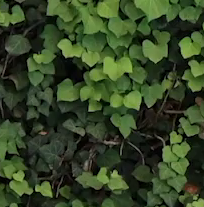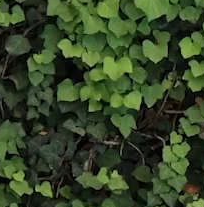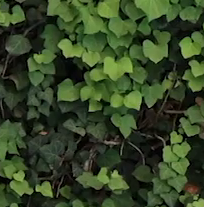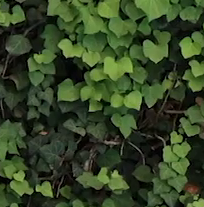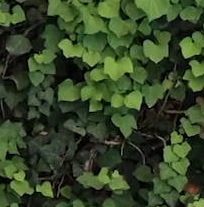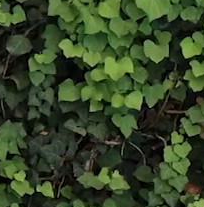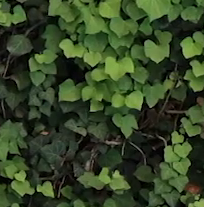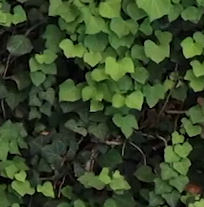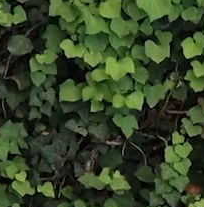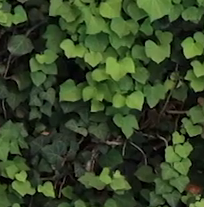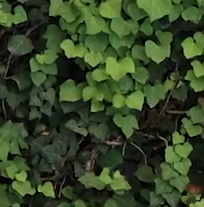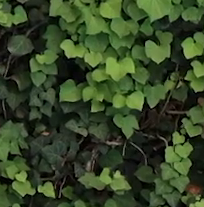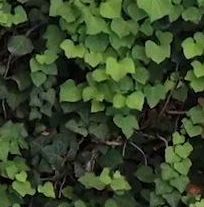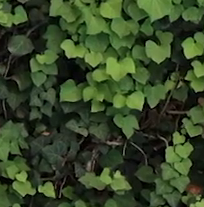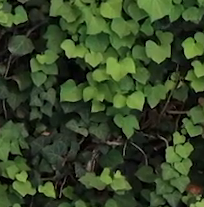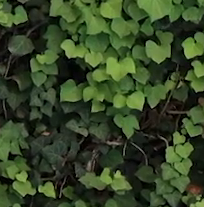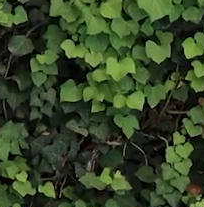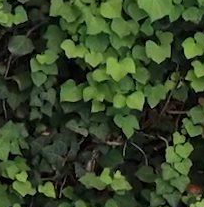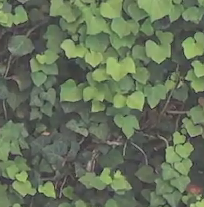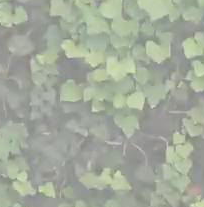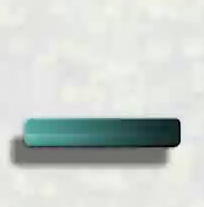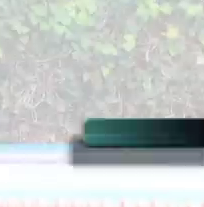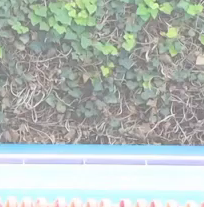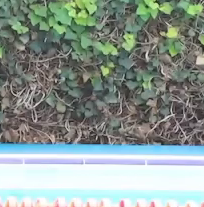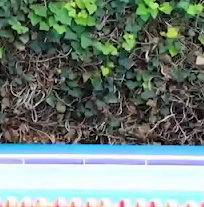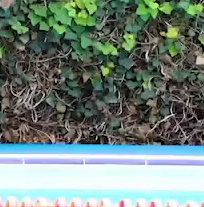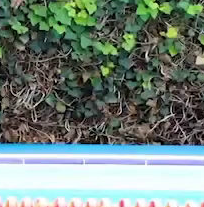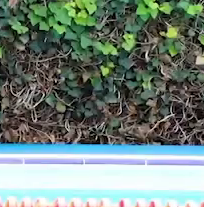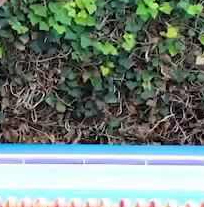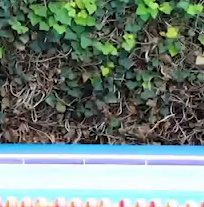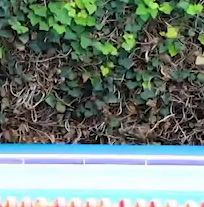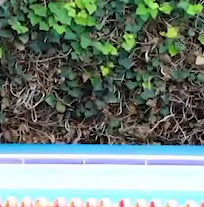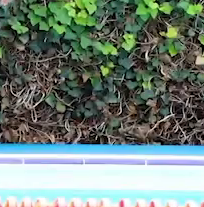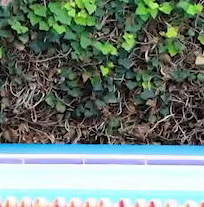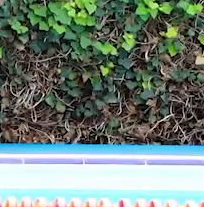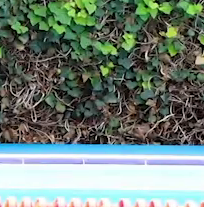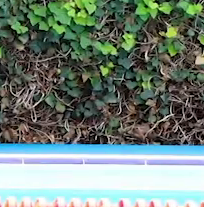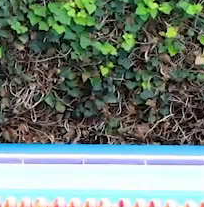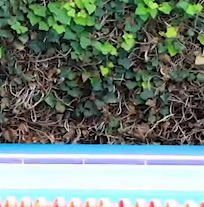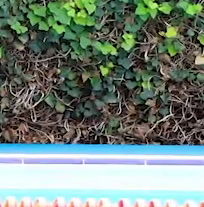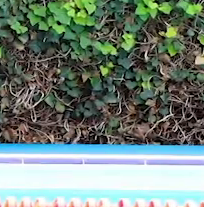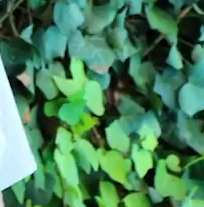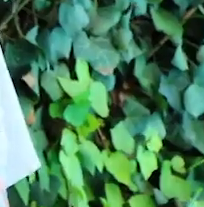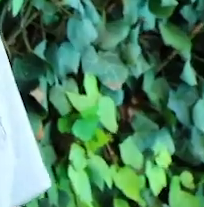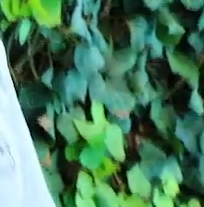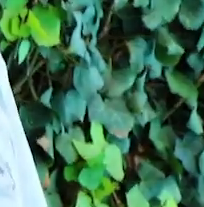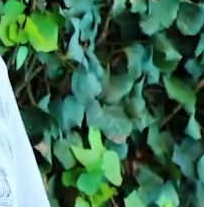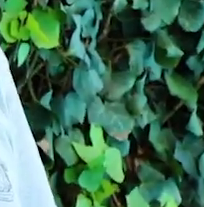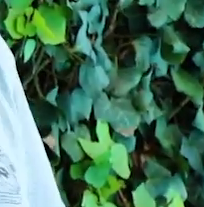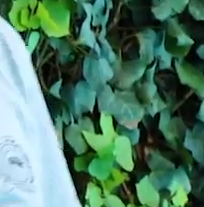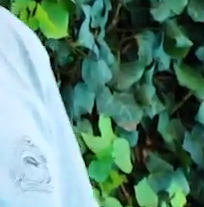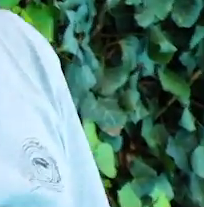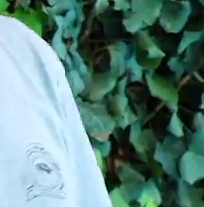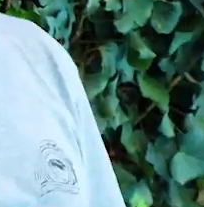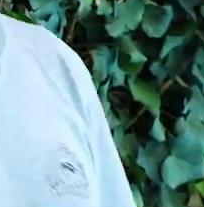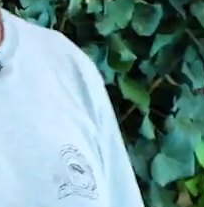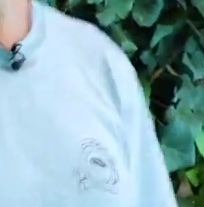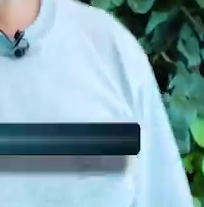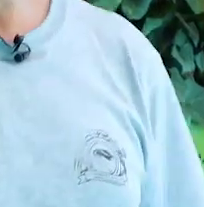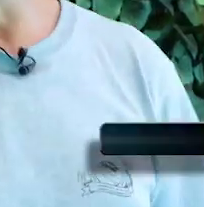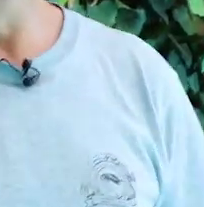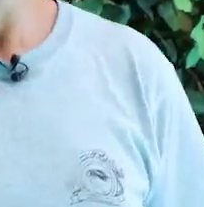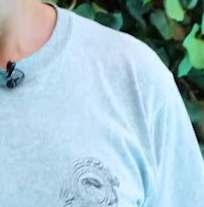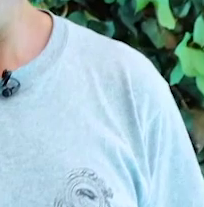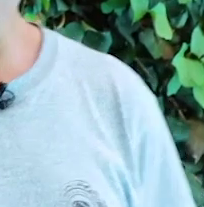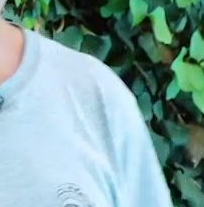Recuerda, entre clase y clase, activa tu cuerpo. En esta ocasión vamos a trabajar la parte del abdomen, el estómago. ¿Qué